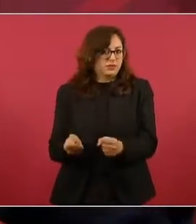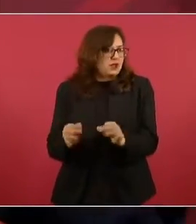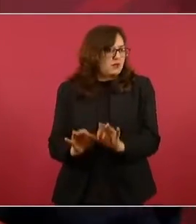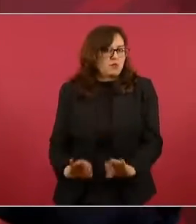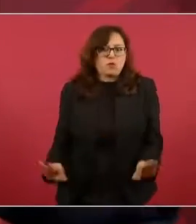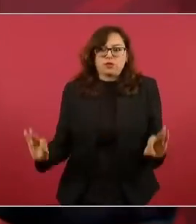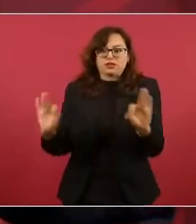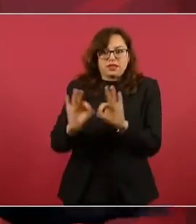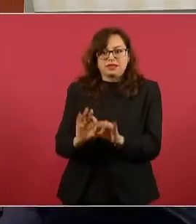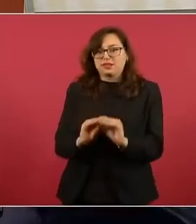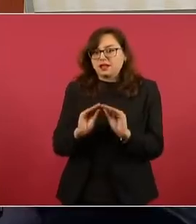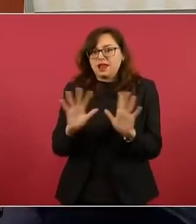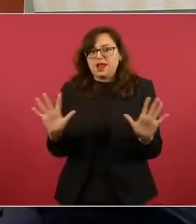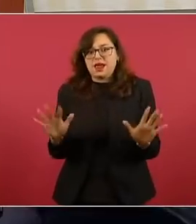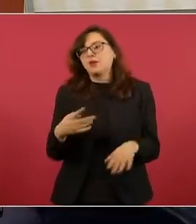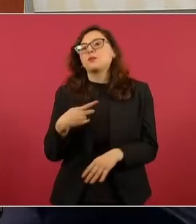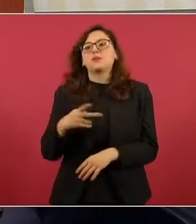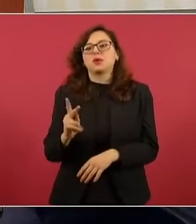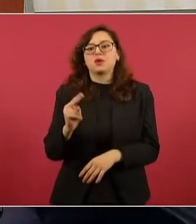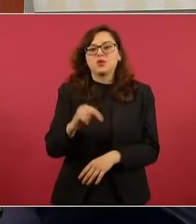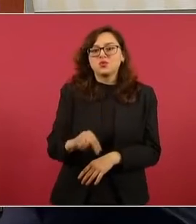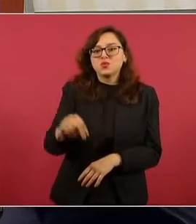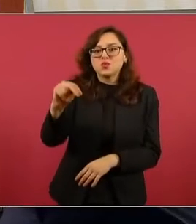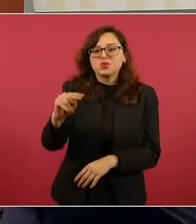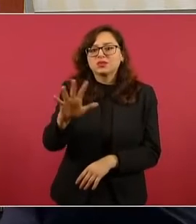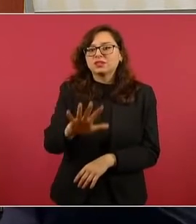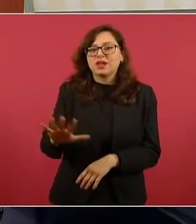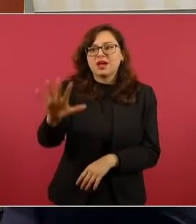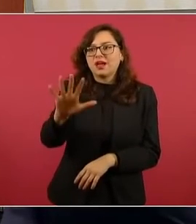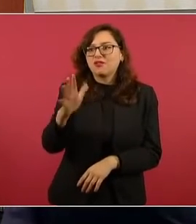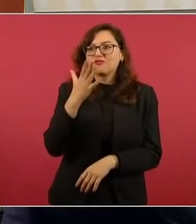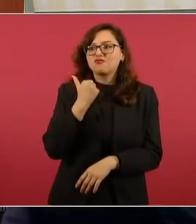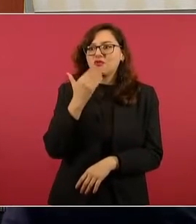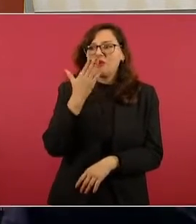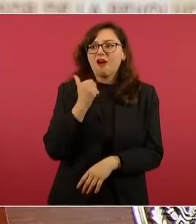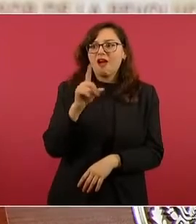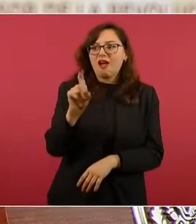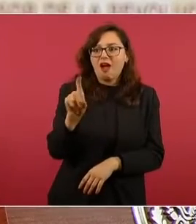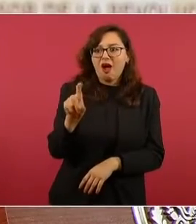cuánto requiere la alfalfa de agua